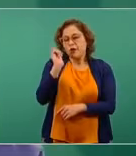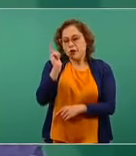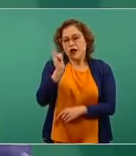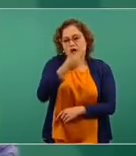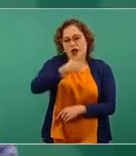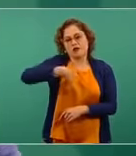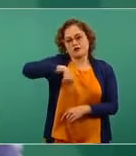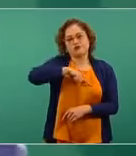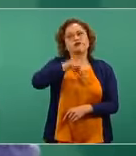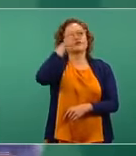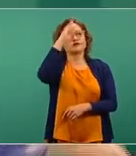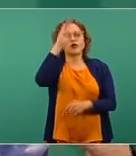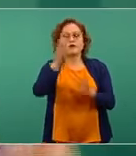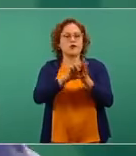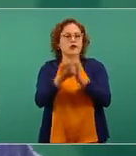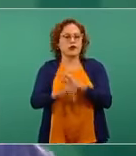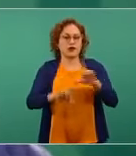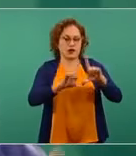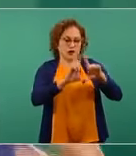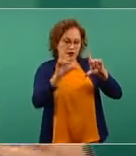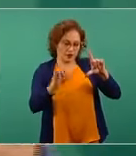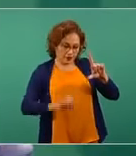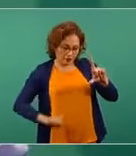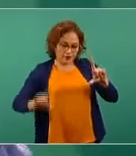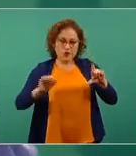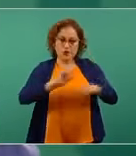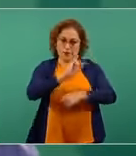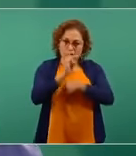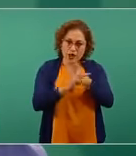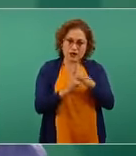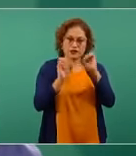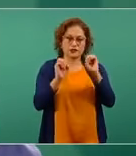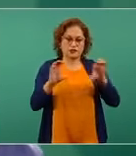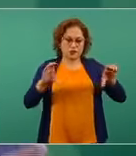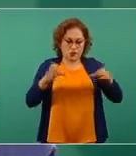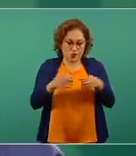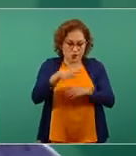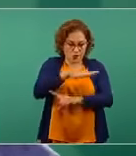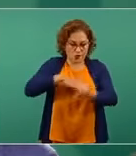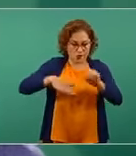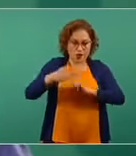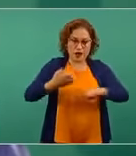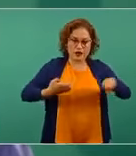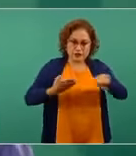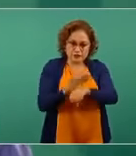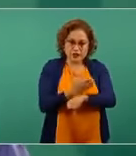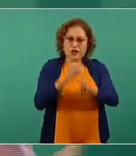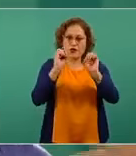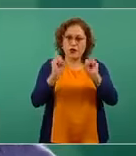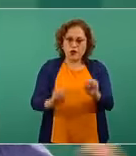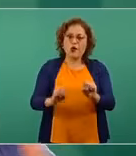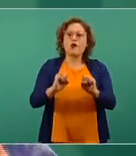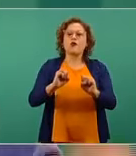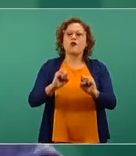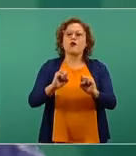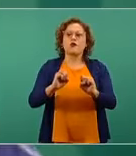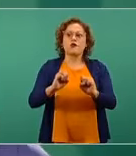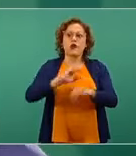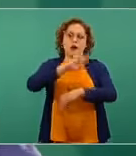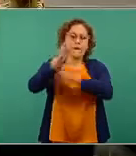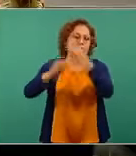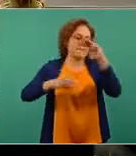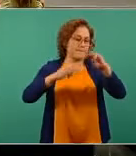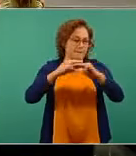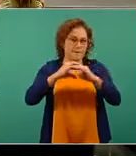territorio, en un poblado, en un municipio, en un estado, o en el conjunto del país, o incluso en el